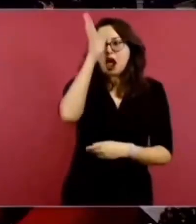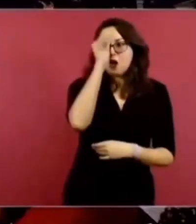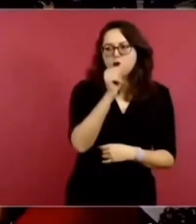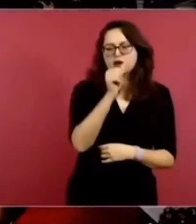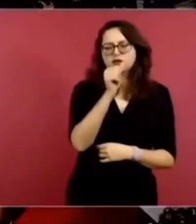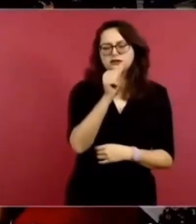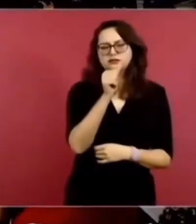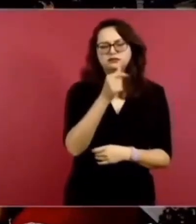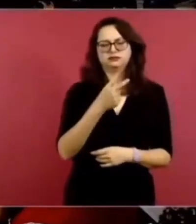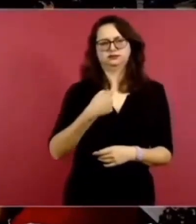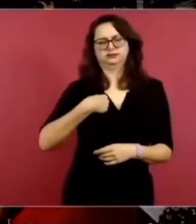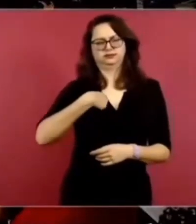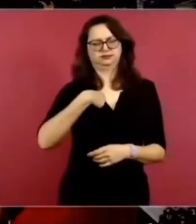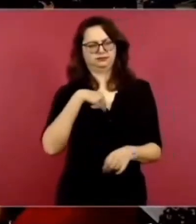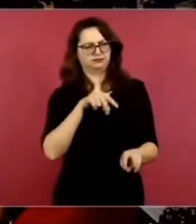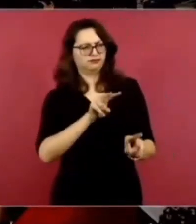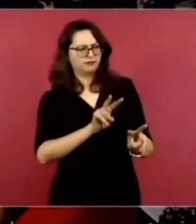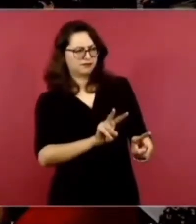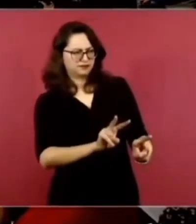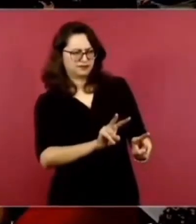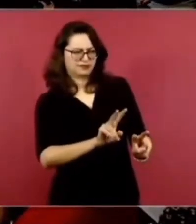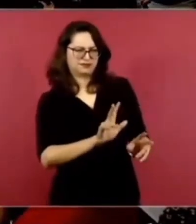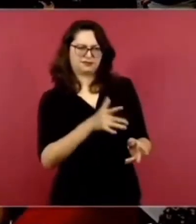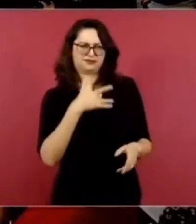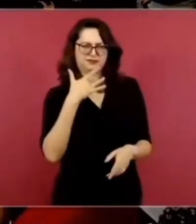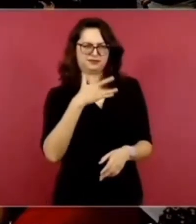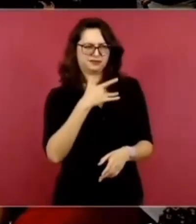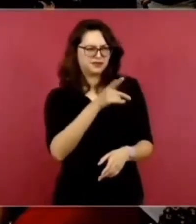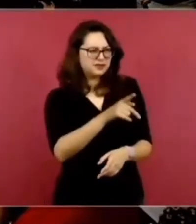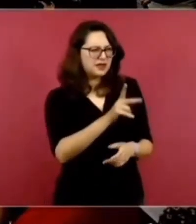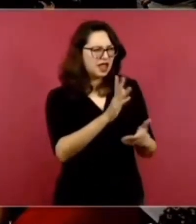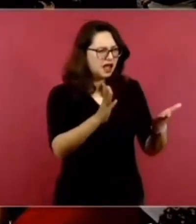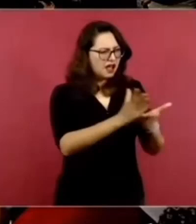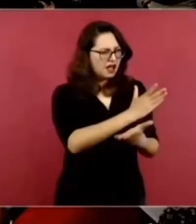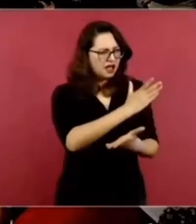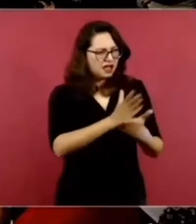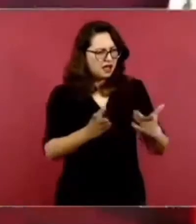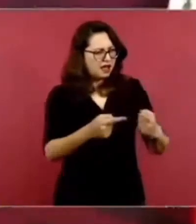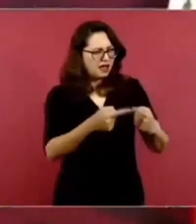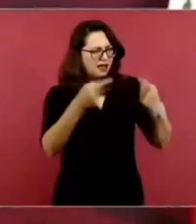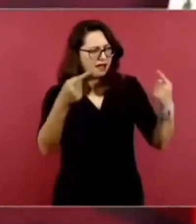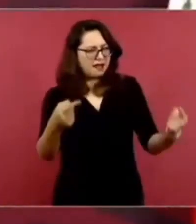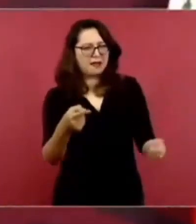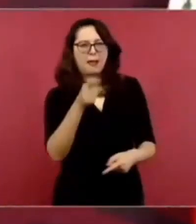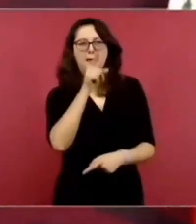y había muchos que decían no es cierto